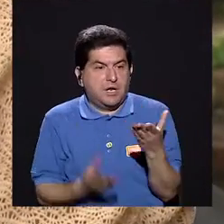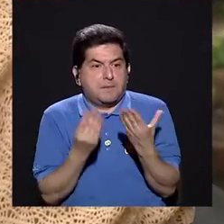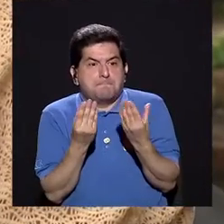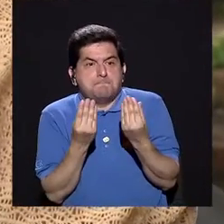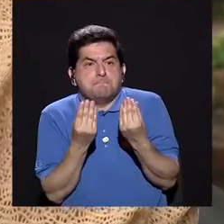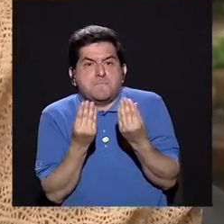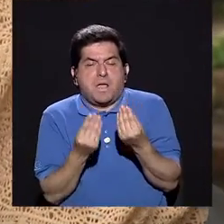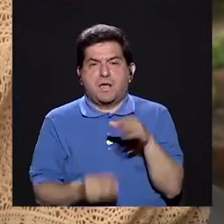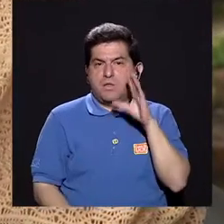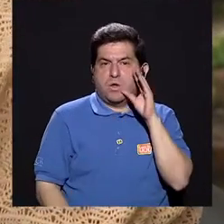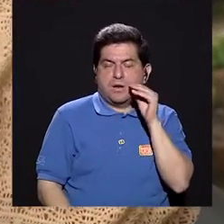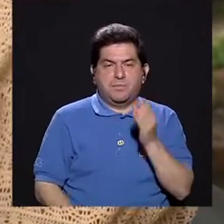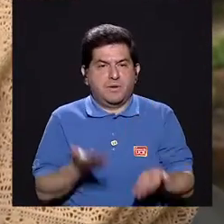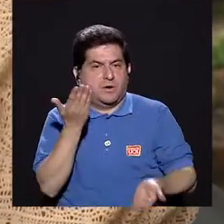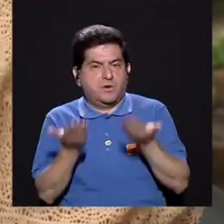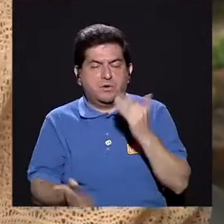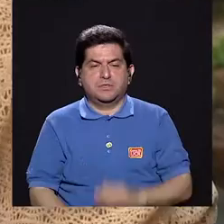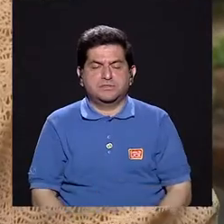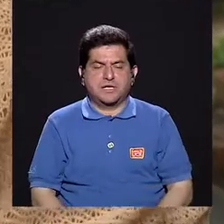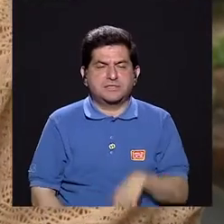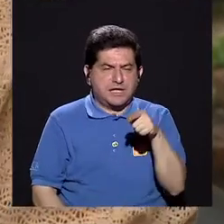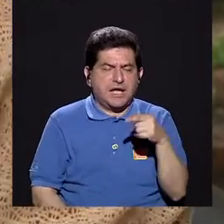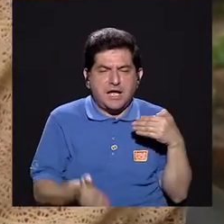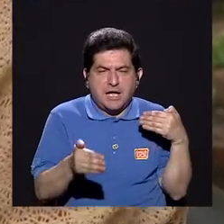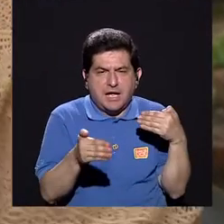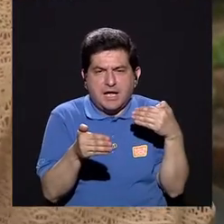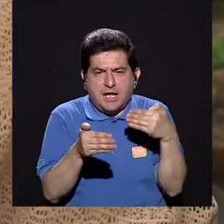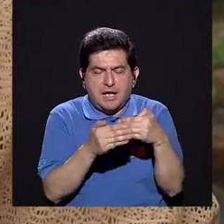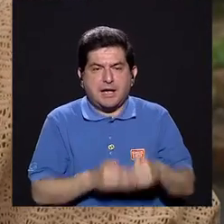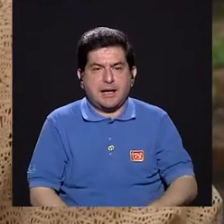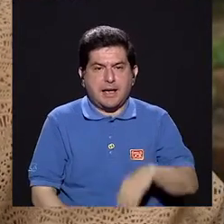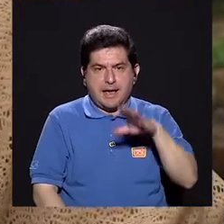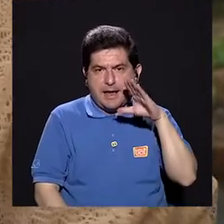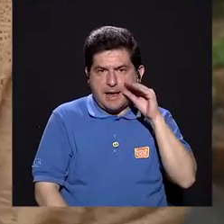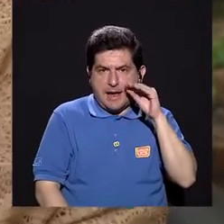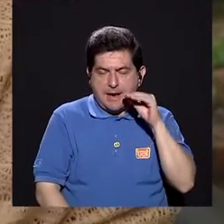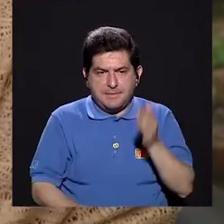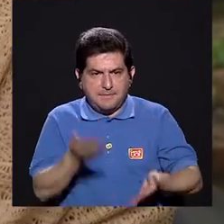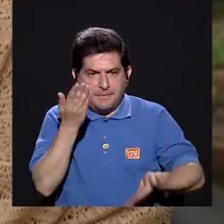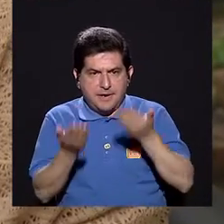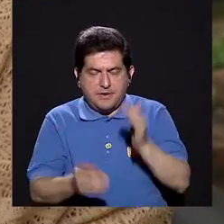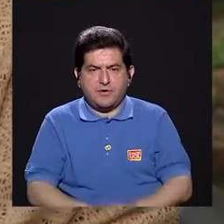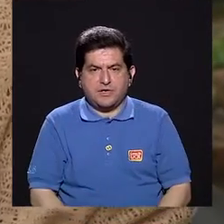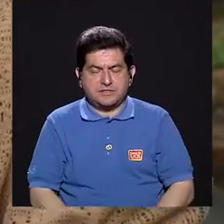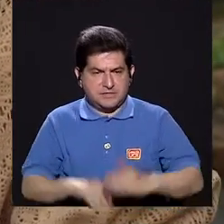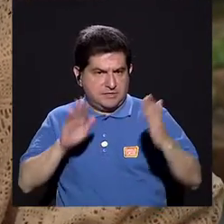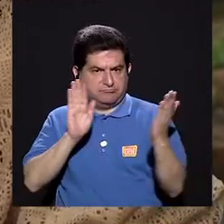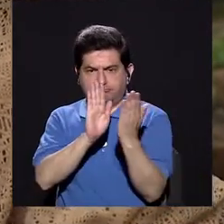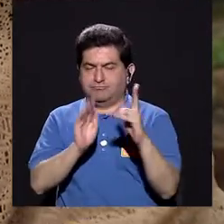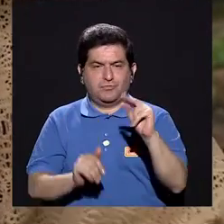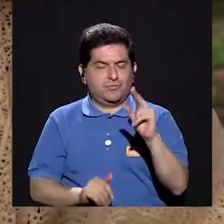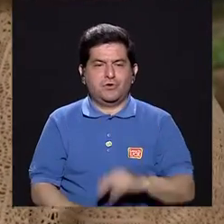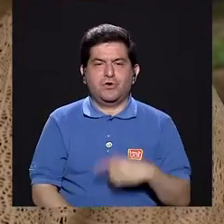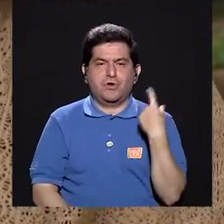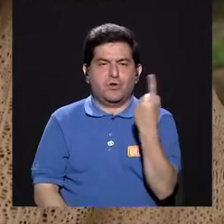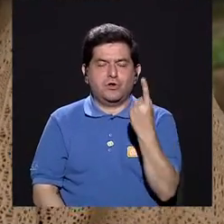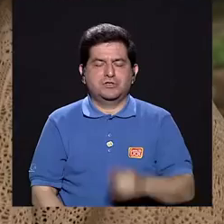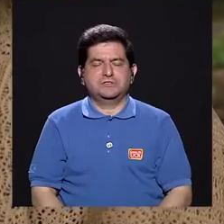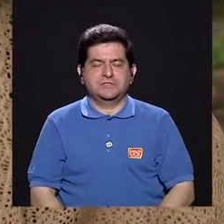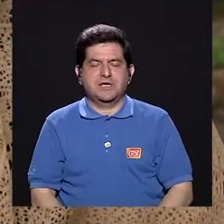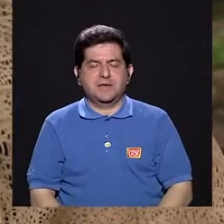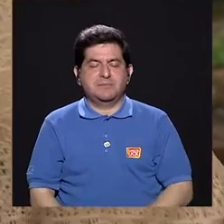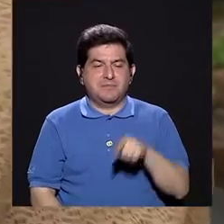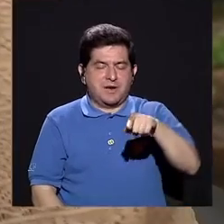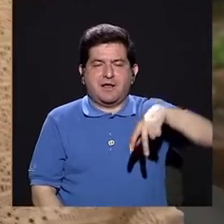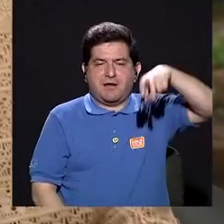tiene miedo al perro. Poco a poco se acerca, nunca acercamos al perro dando la cara, siempre lo ponemos de medio